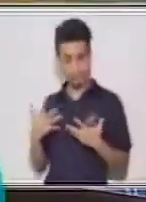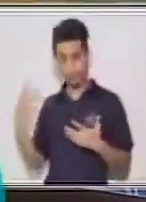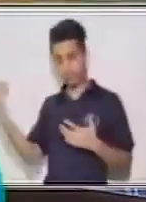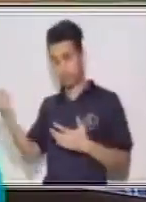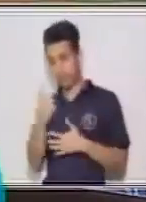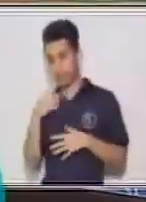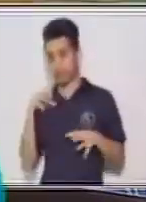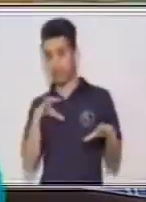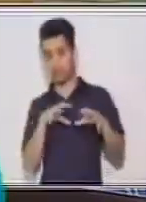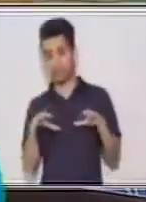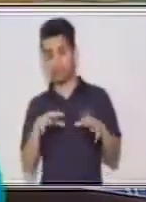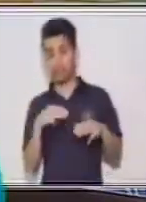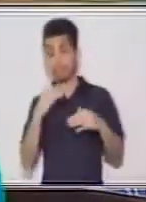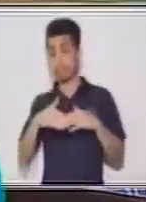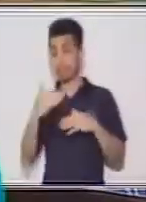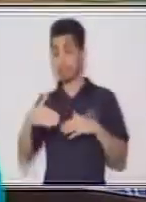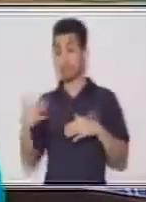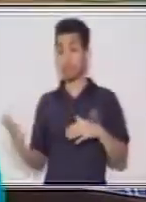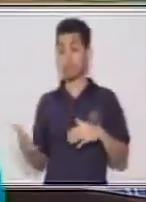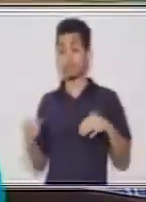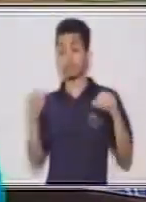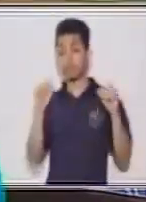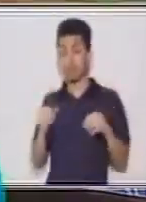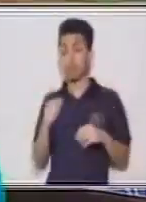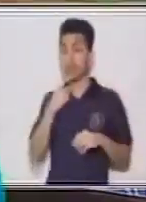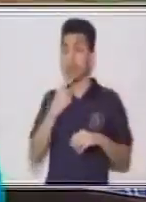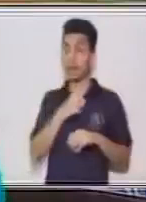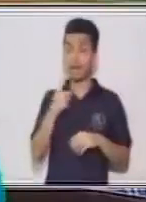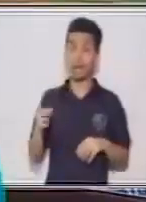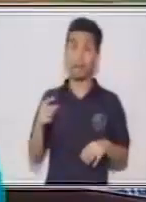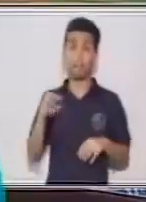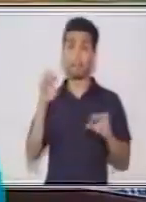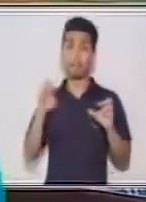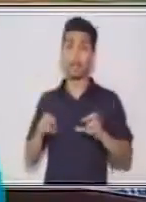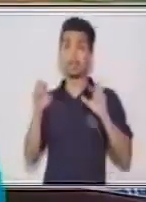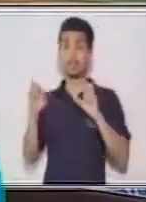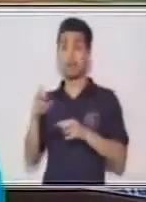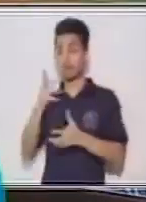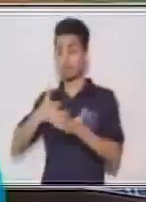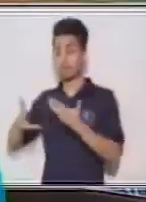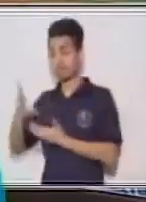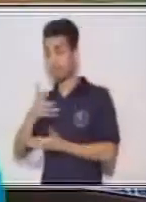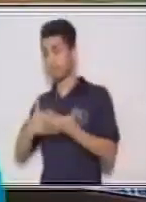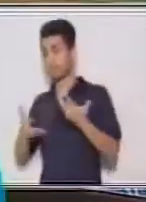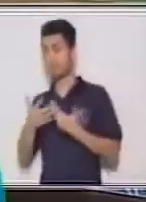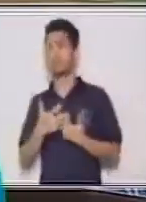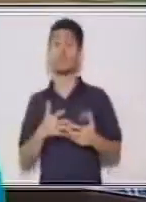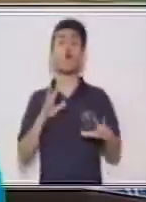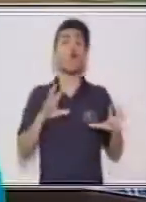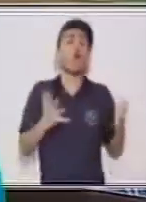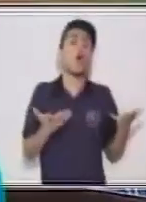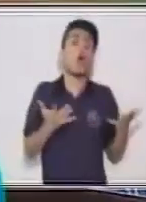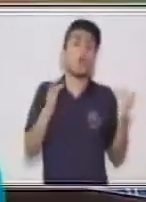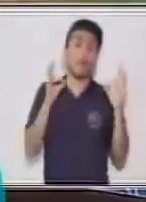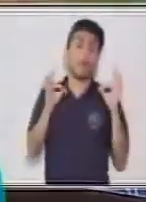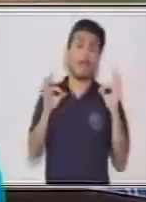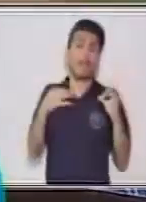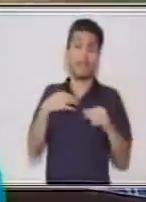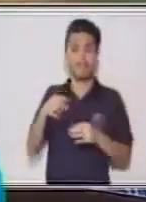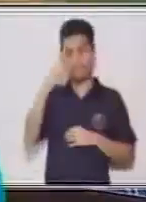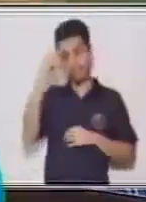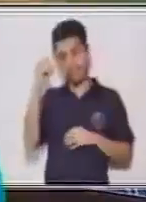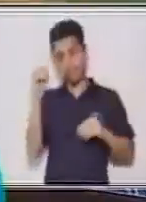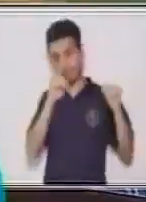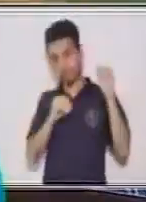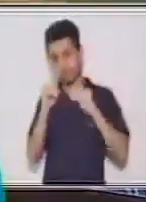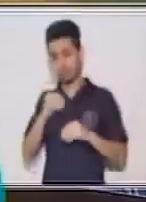actividades y que luego de esto puedas decirle a las demás personas que tienes a tu alrededor cómo te fue en este espacio de